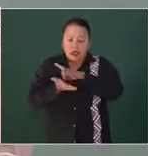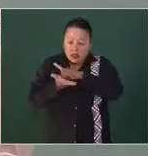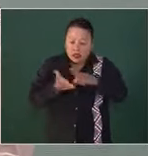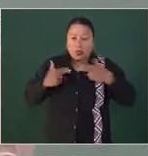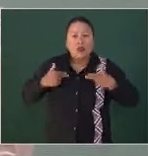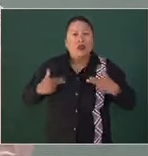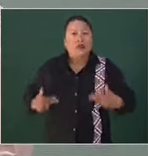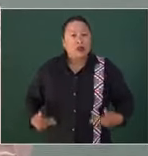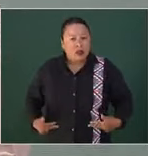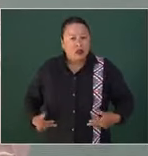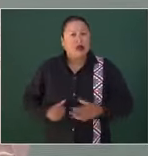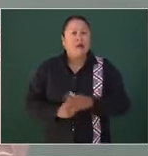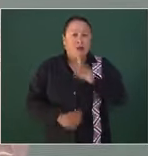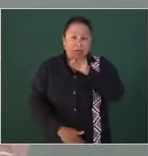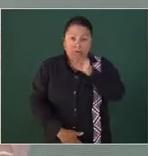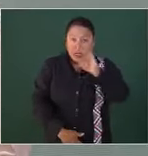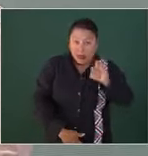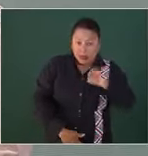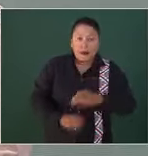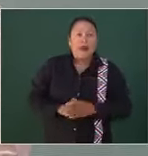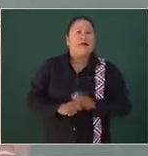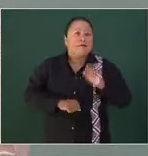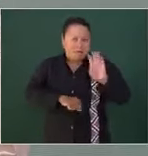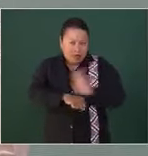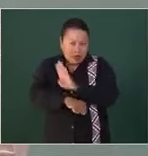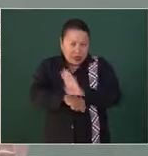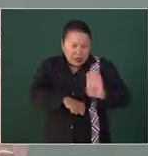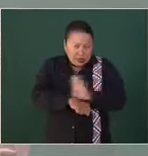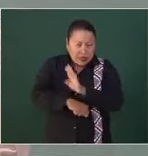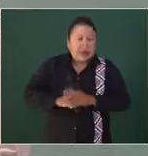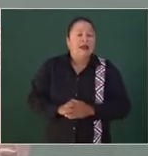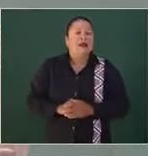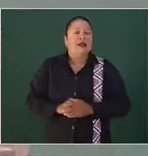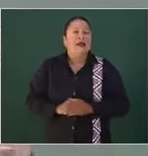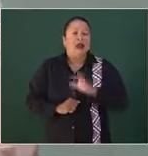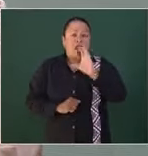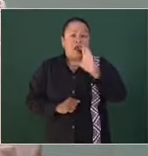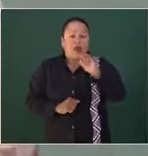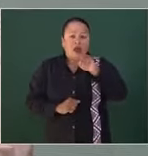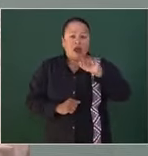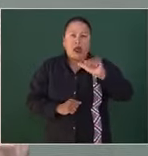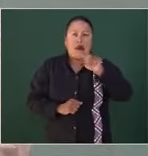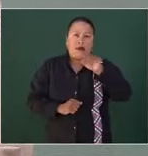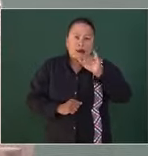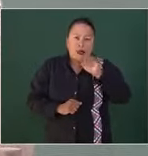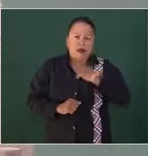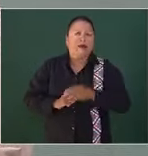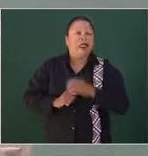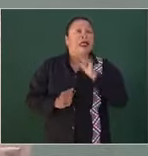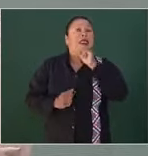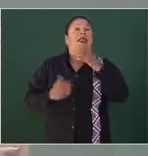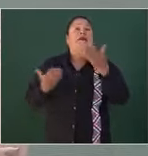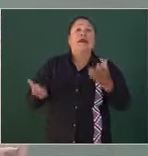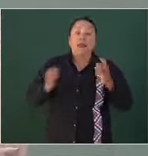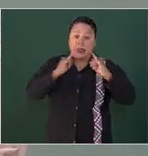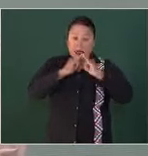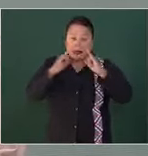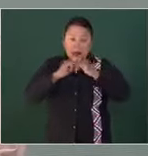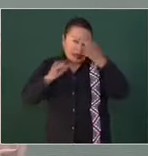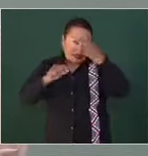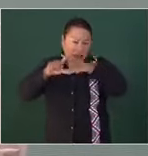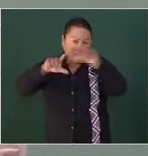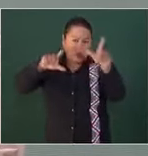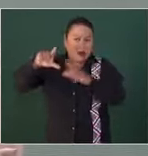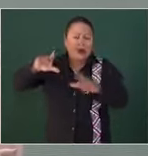Humanos, el DIF, Bienestar, la CONAVIM, por supuesto el Instituto Nacional